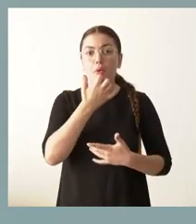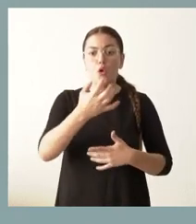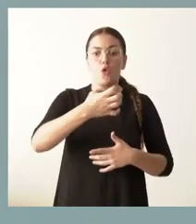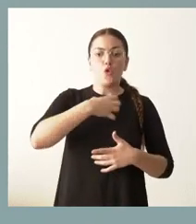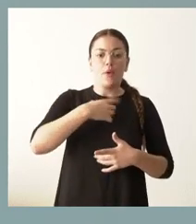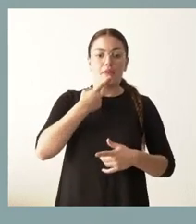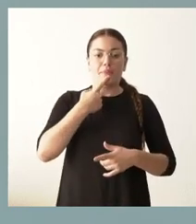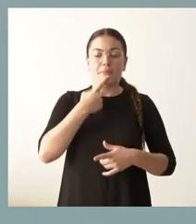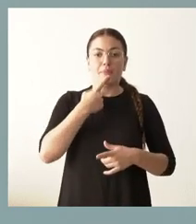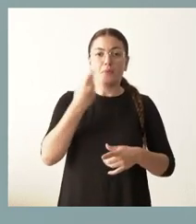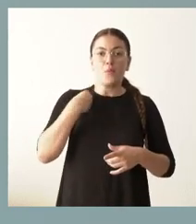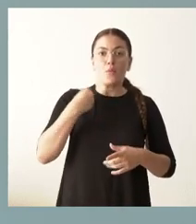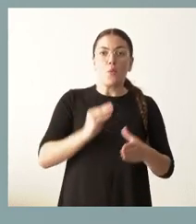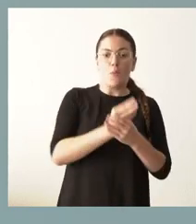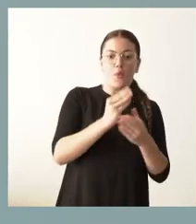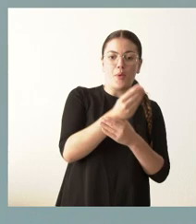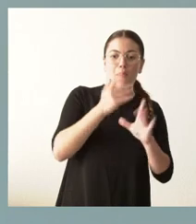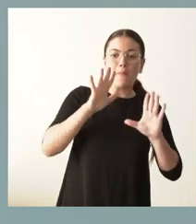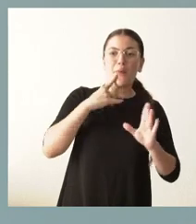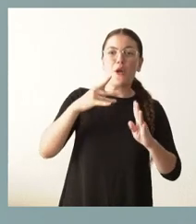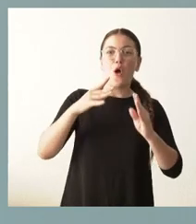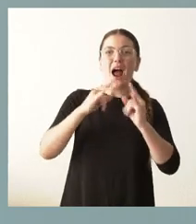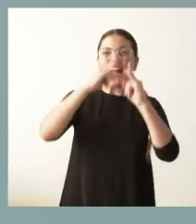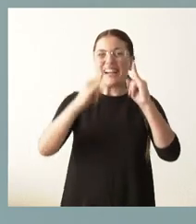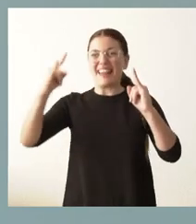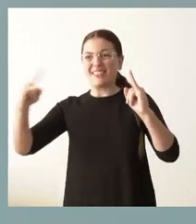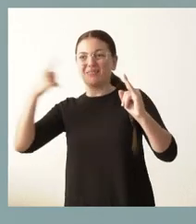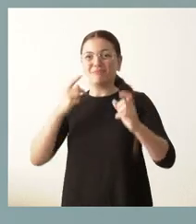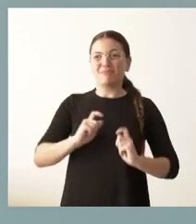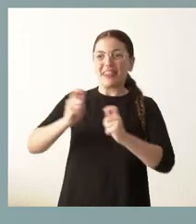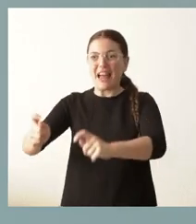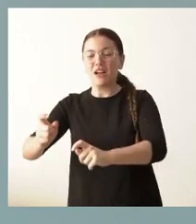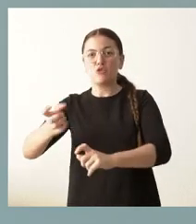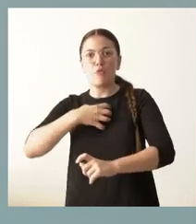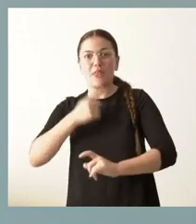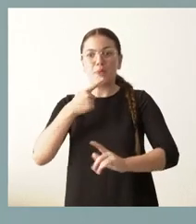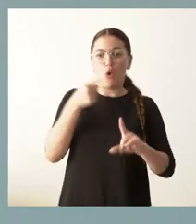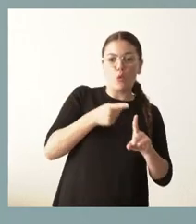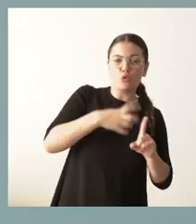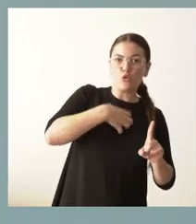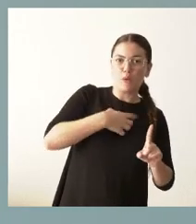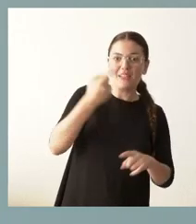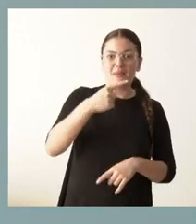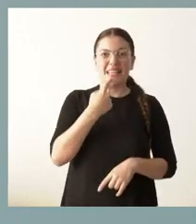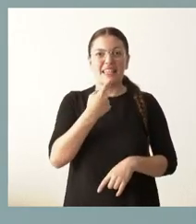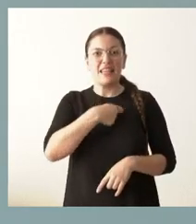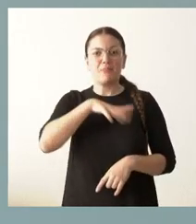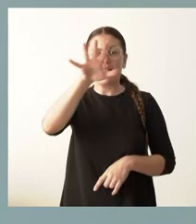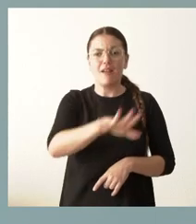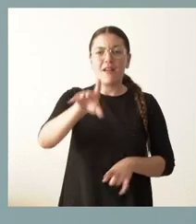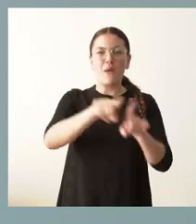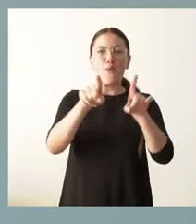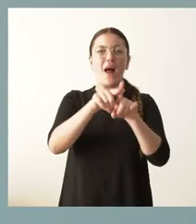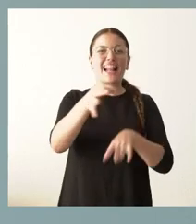tampoco lo pueden utilizar. Creemos que también es importante que cuando se habla de la península ibérica como isla energética